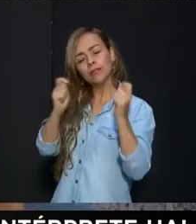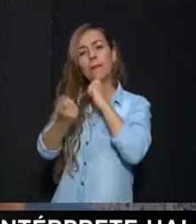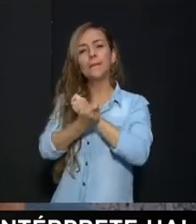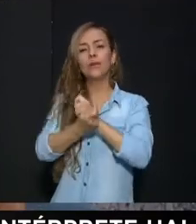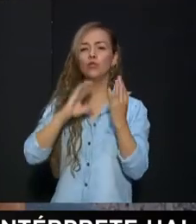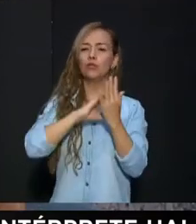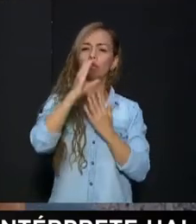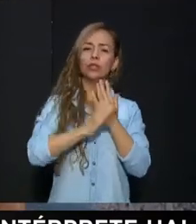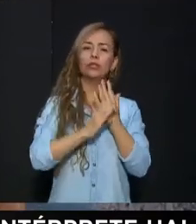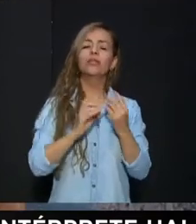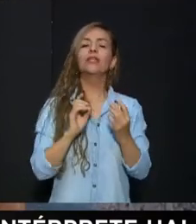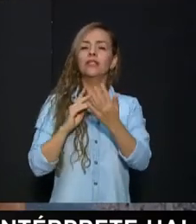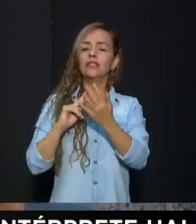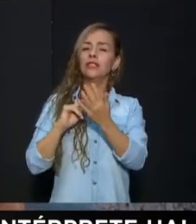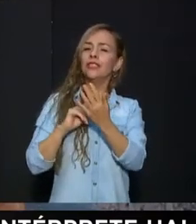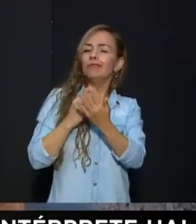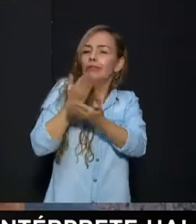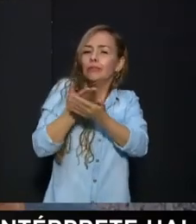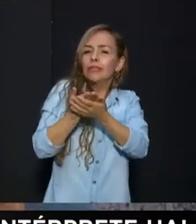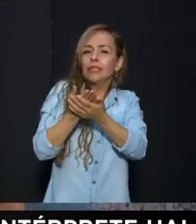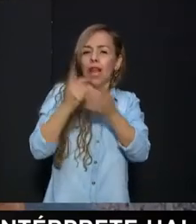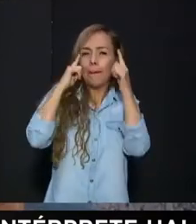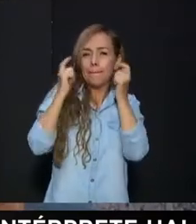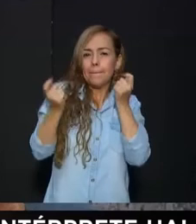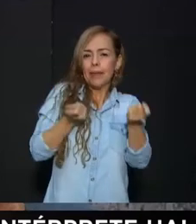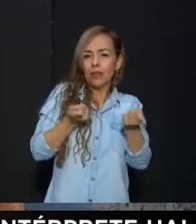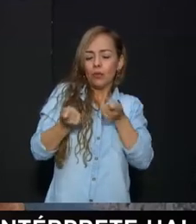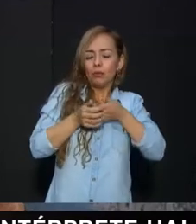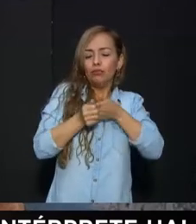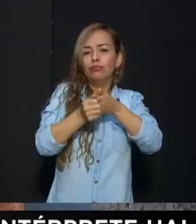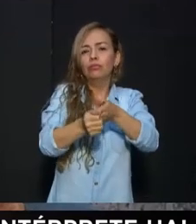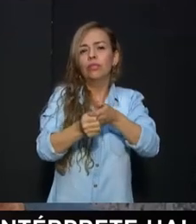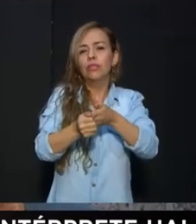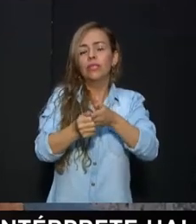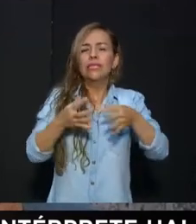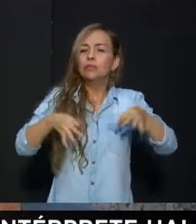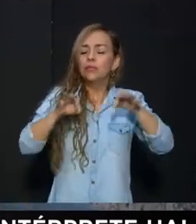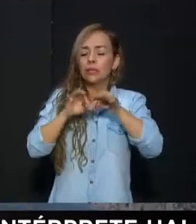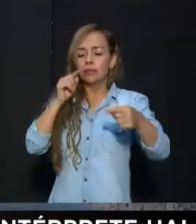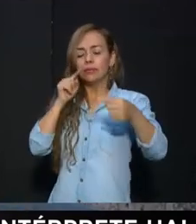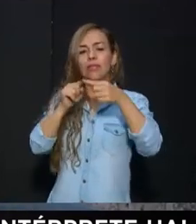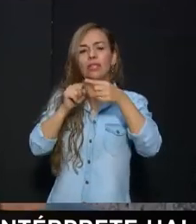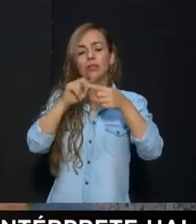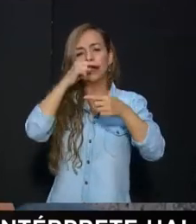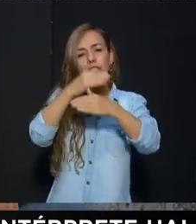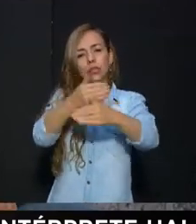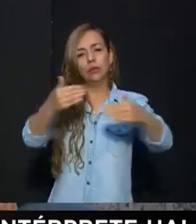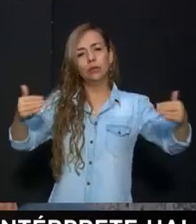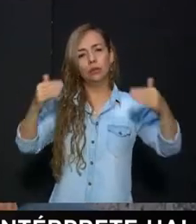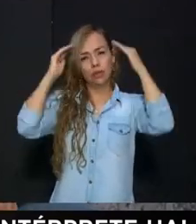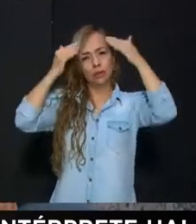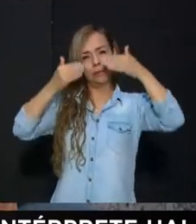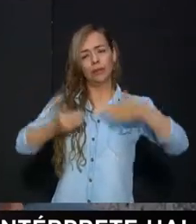currículo Que el currículo tradicional para mí en este momento no aporta nada Para estos niños con esas desigualdades